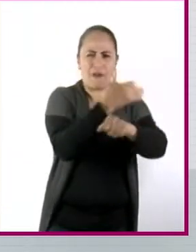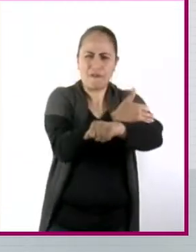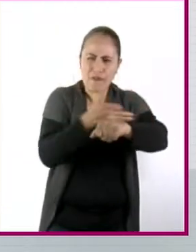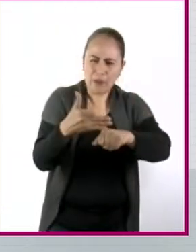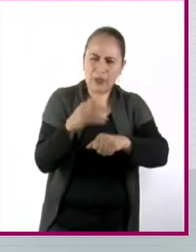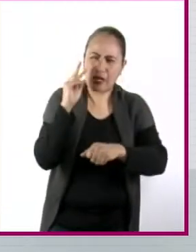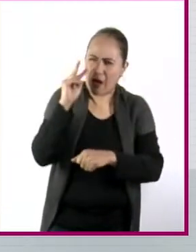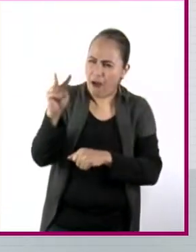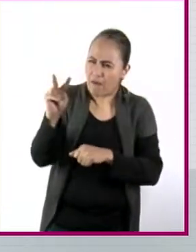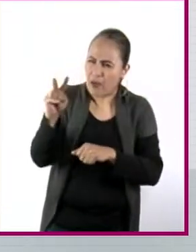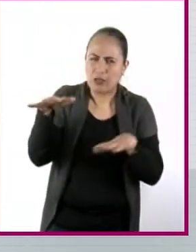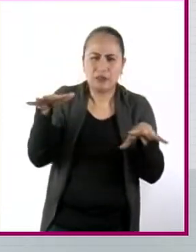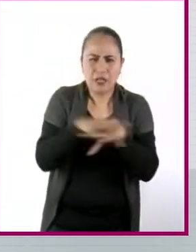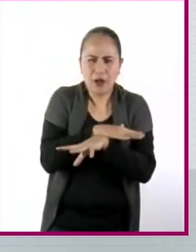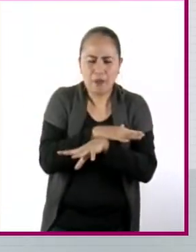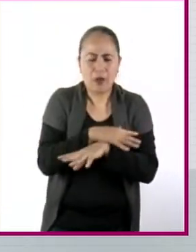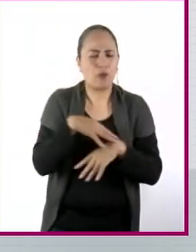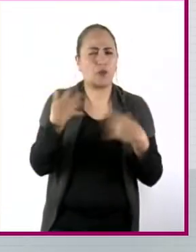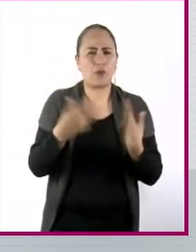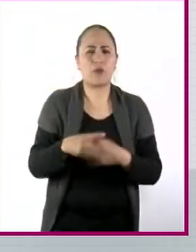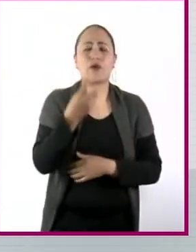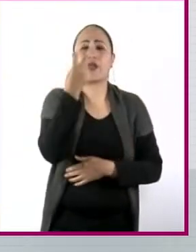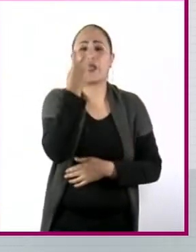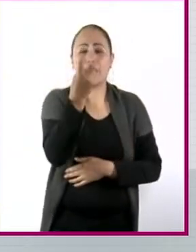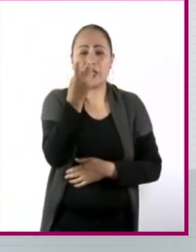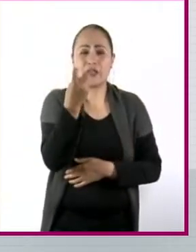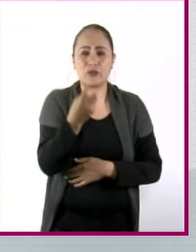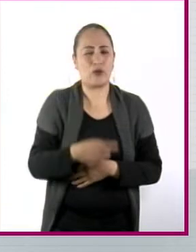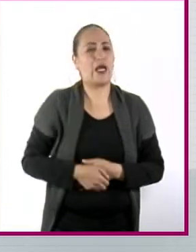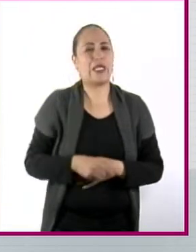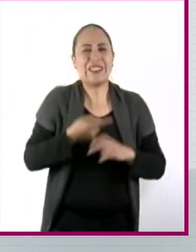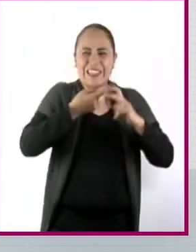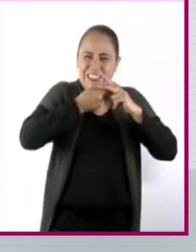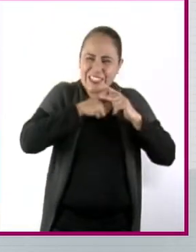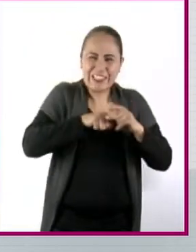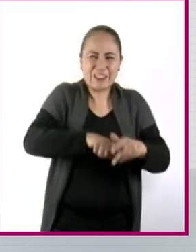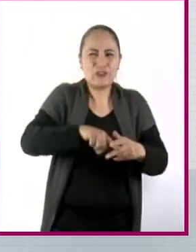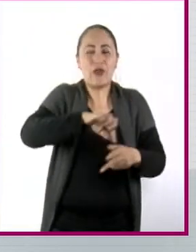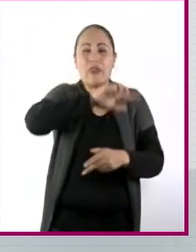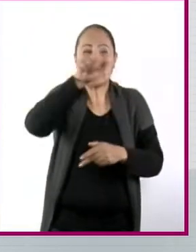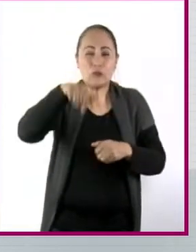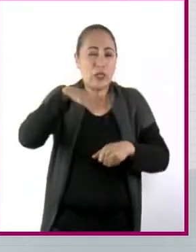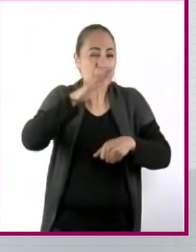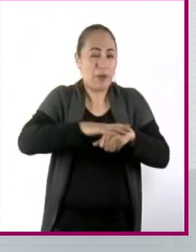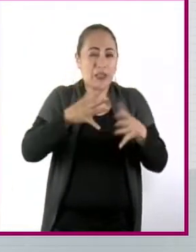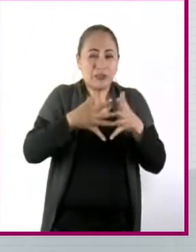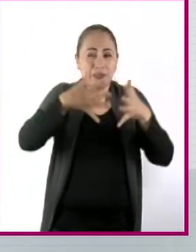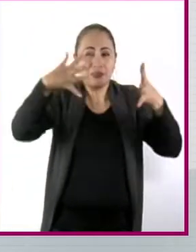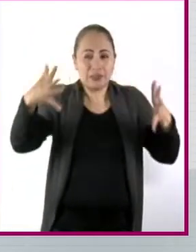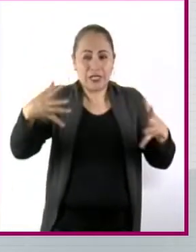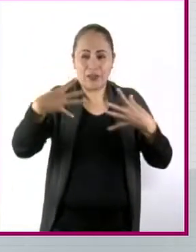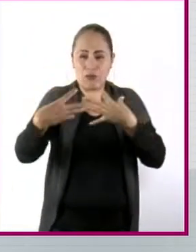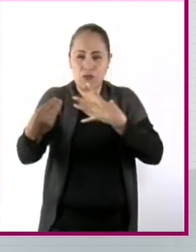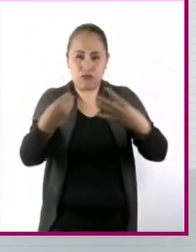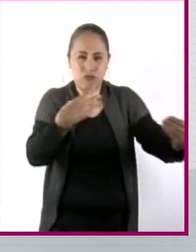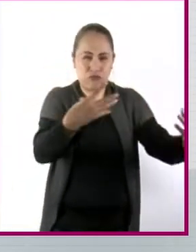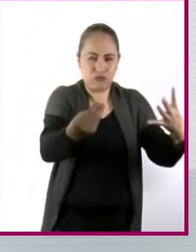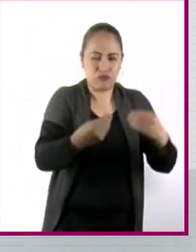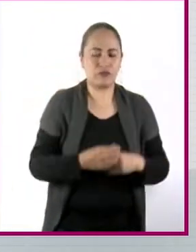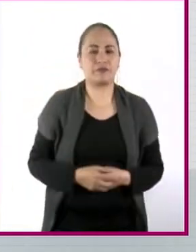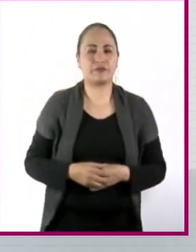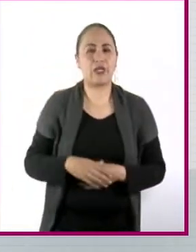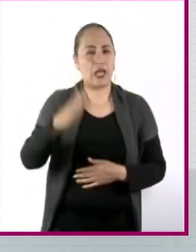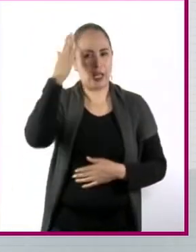que de ahí esas semillas van terminando. Y es lo más importante de este tipo de proyectos, ¿no? Quienes encabezan un